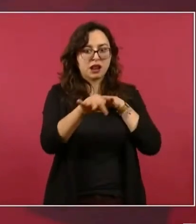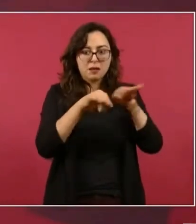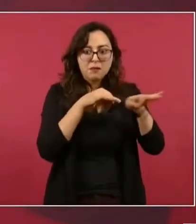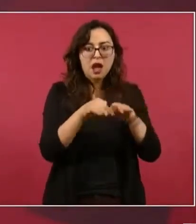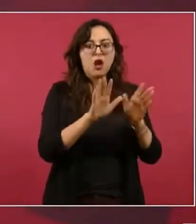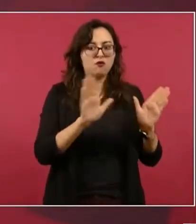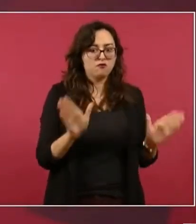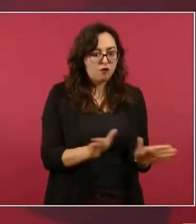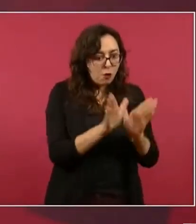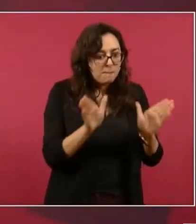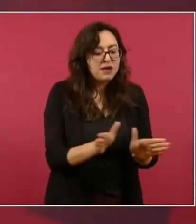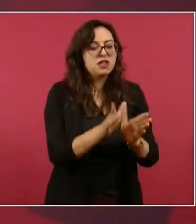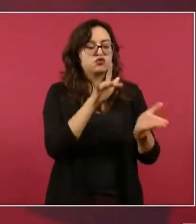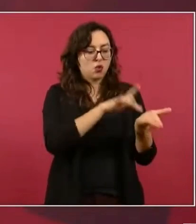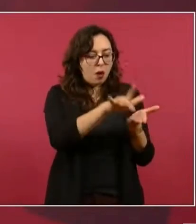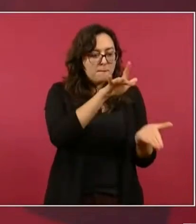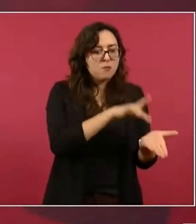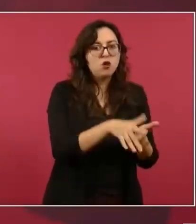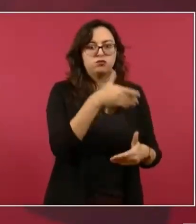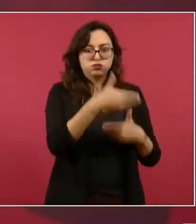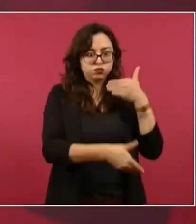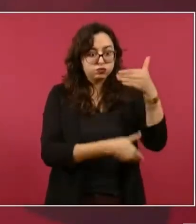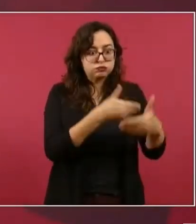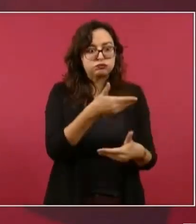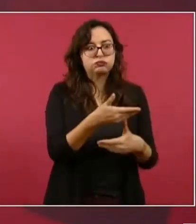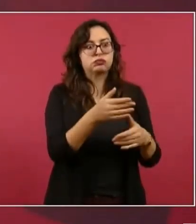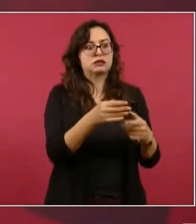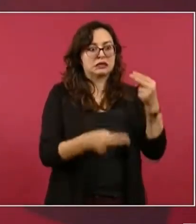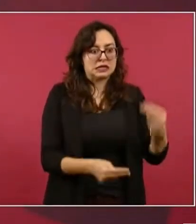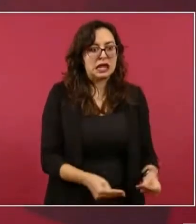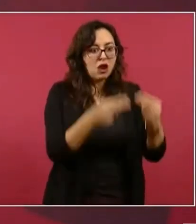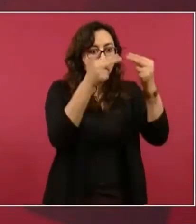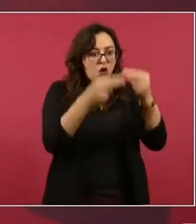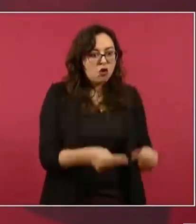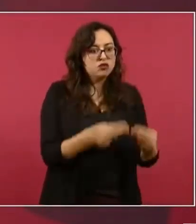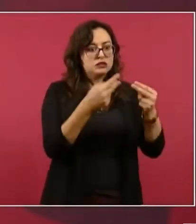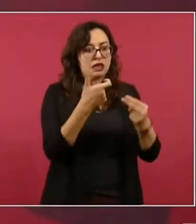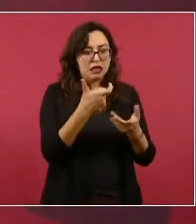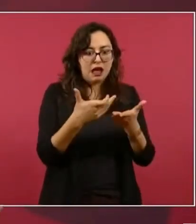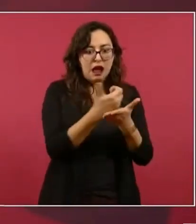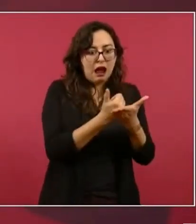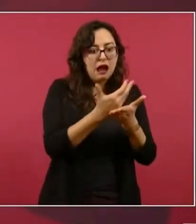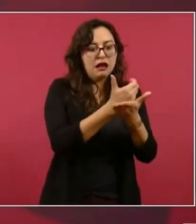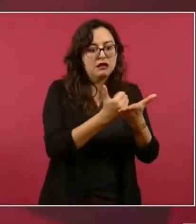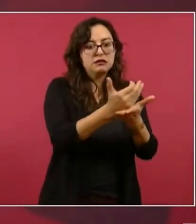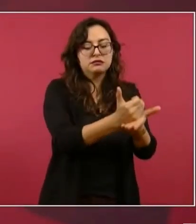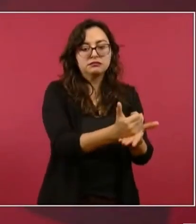pero un político corrupto. Además, terminan llevándose el dinero